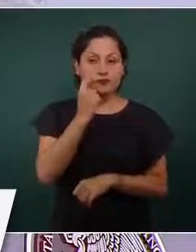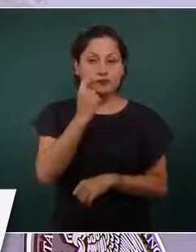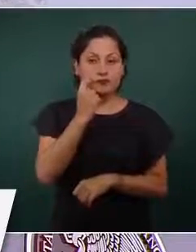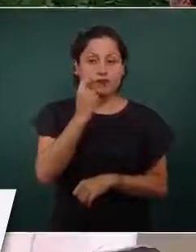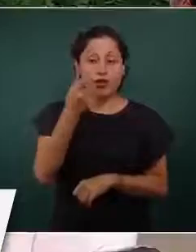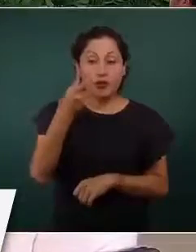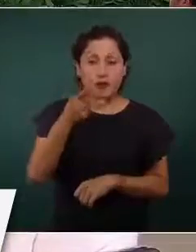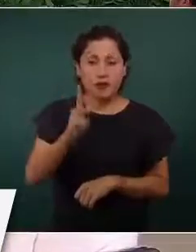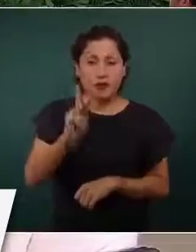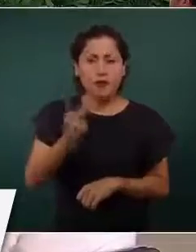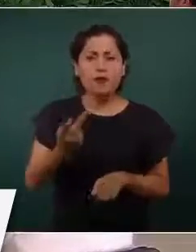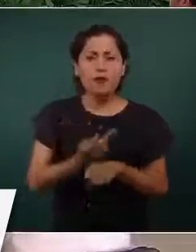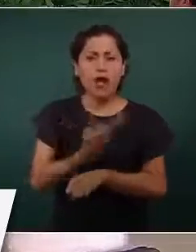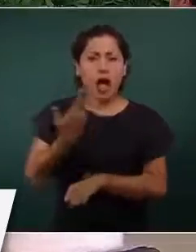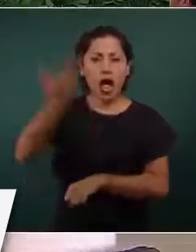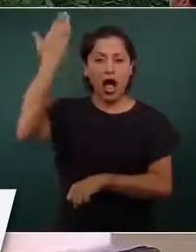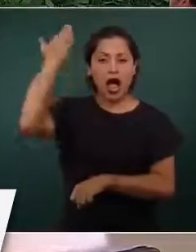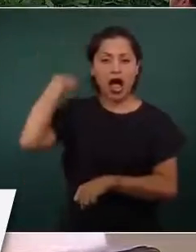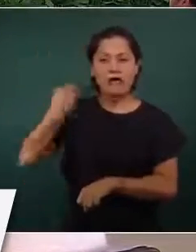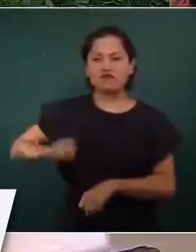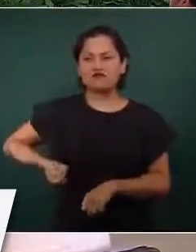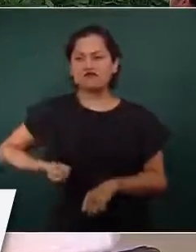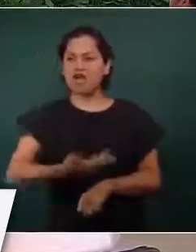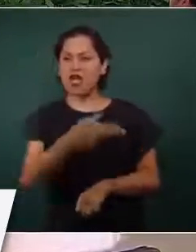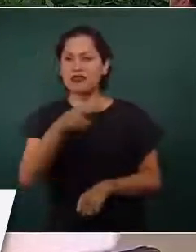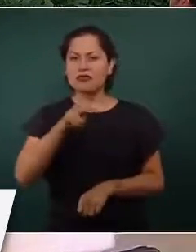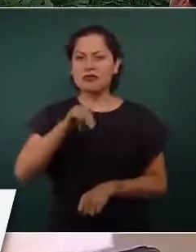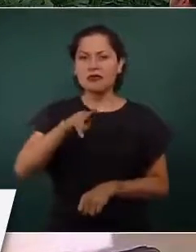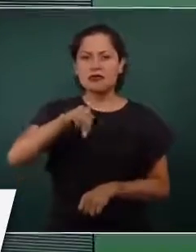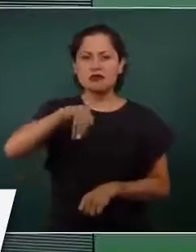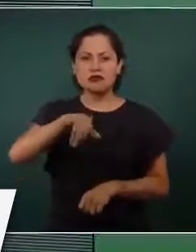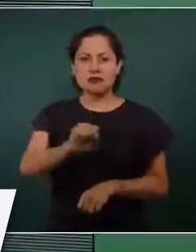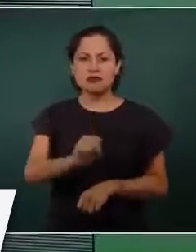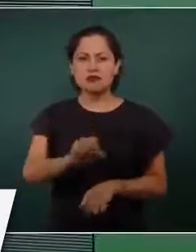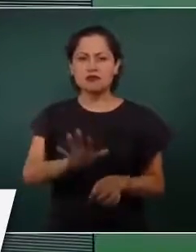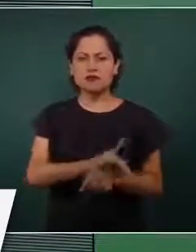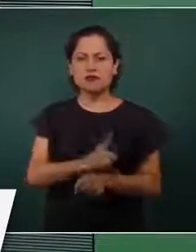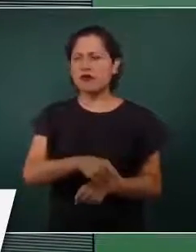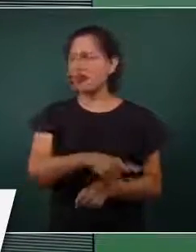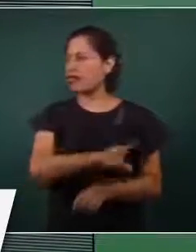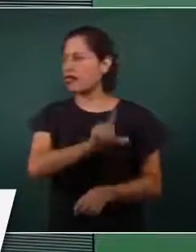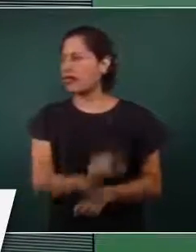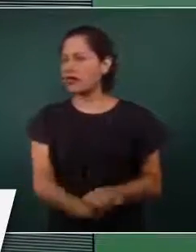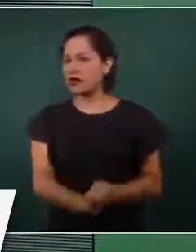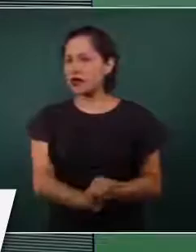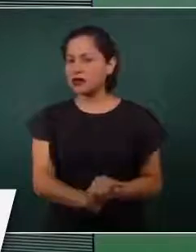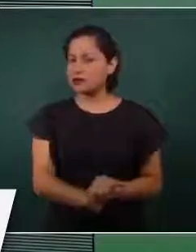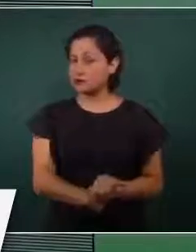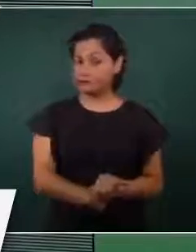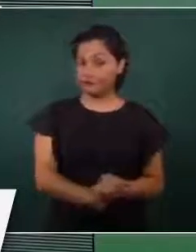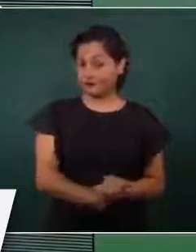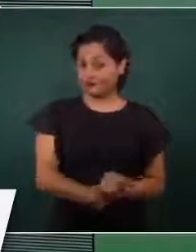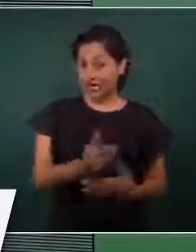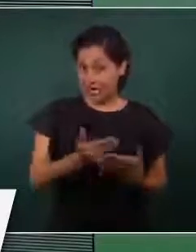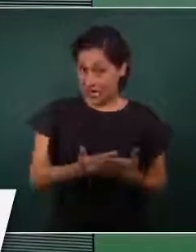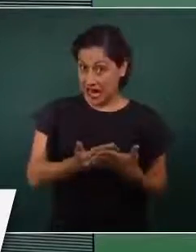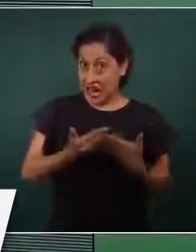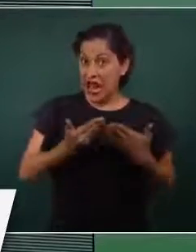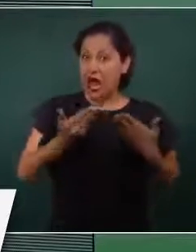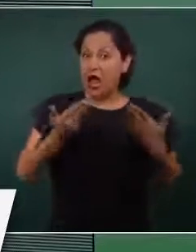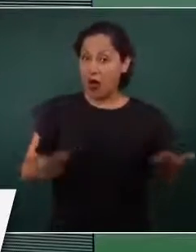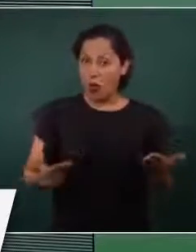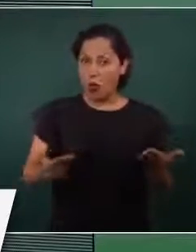ninis, los despreciaban, ahora tienen este